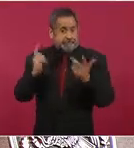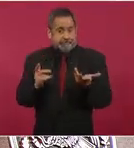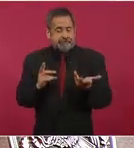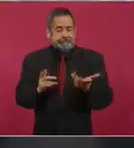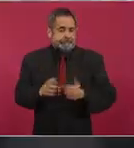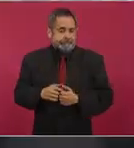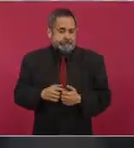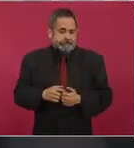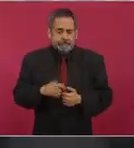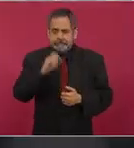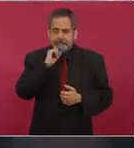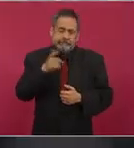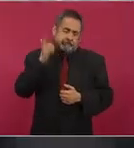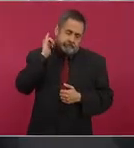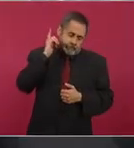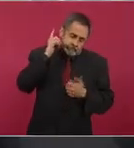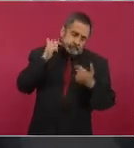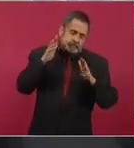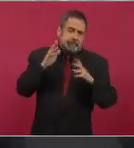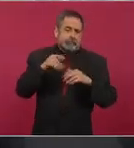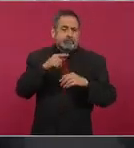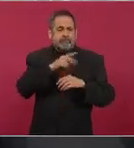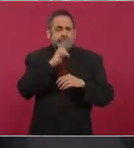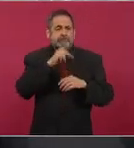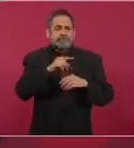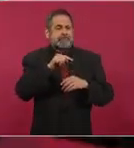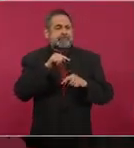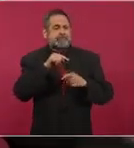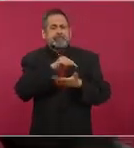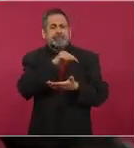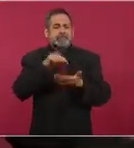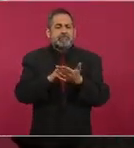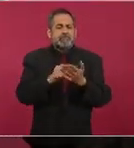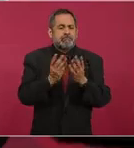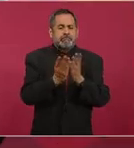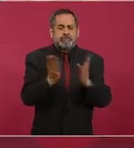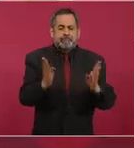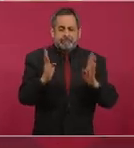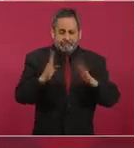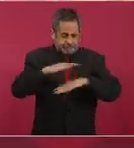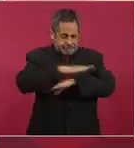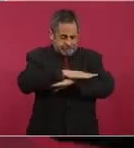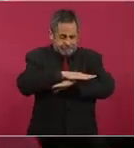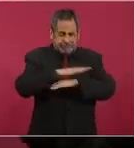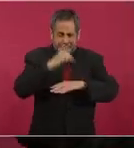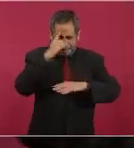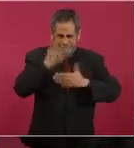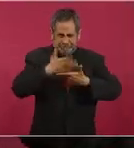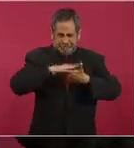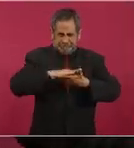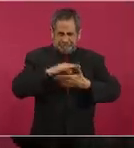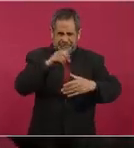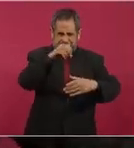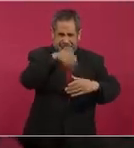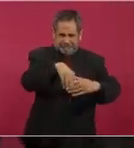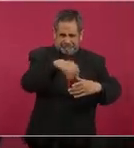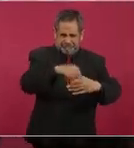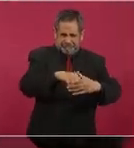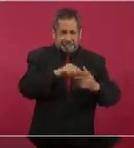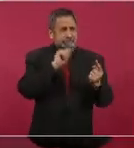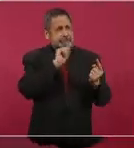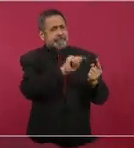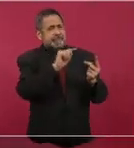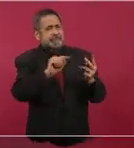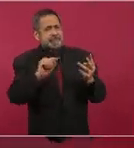se instalaran casillas en todos lados, para que todos pudieran participar